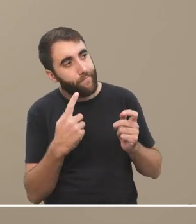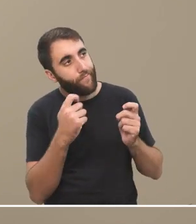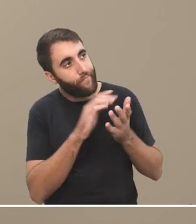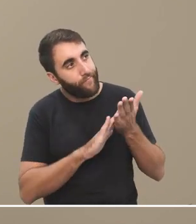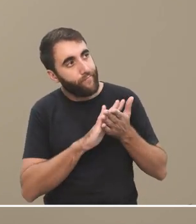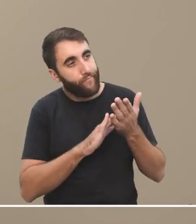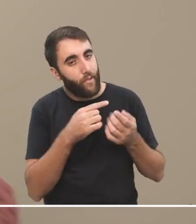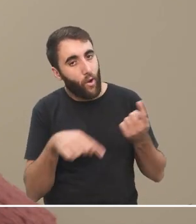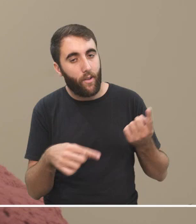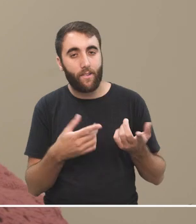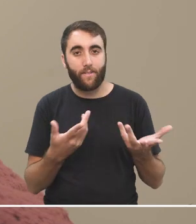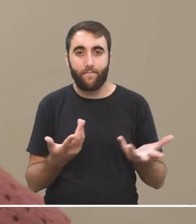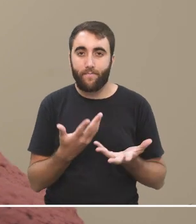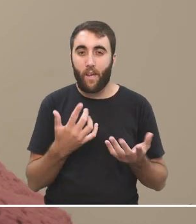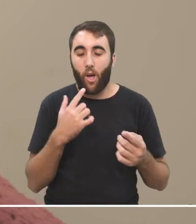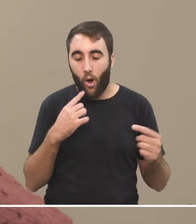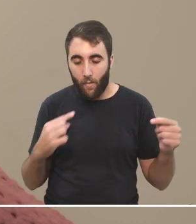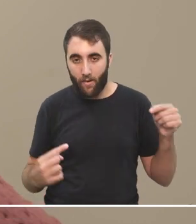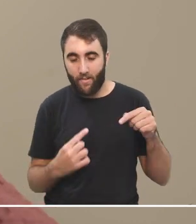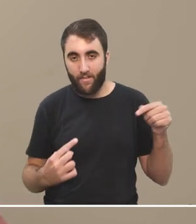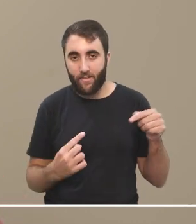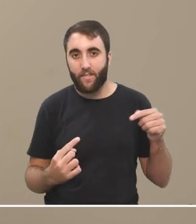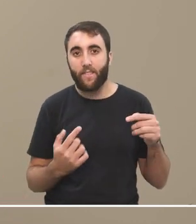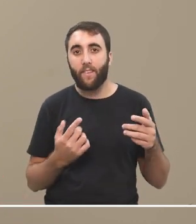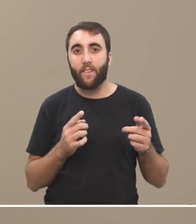cortocircuito ahí,